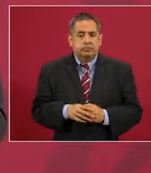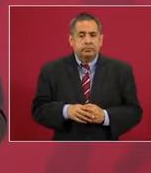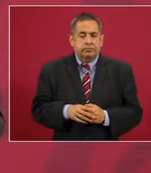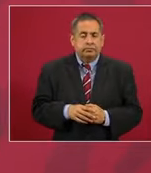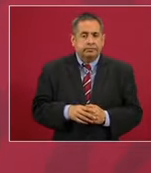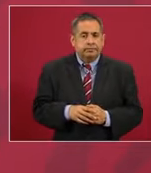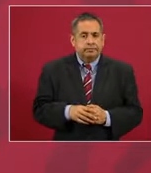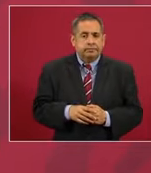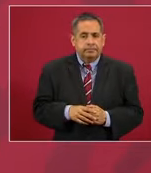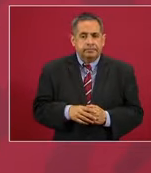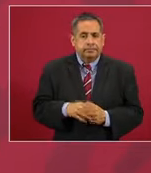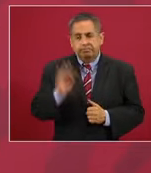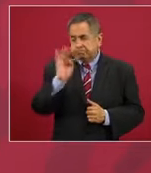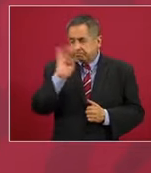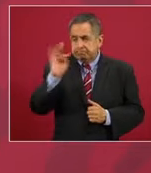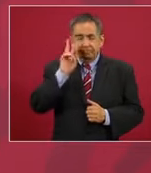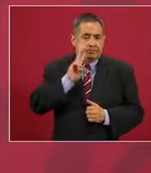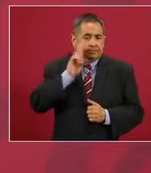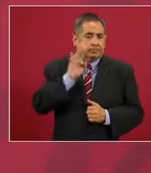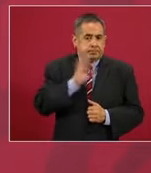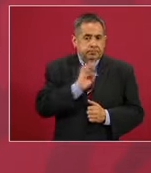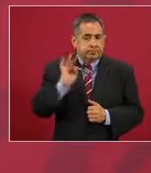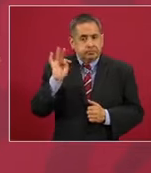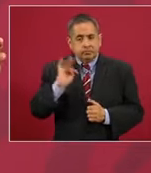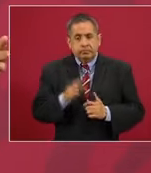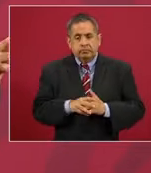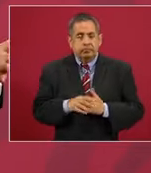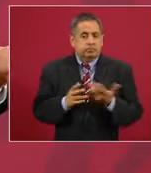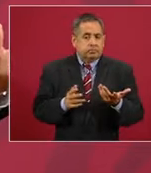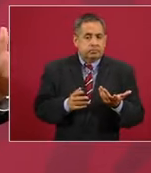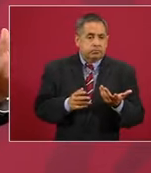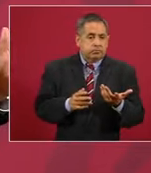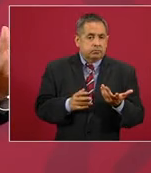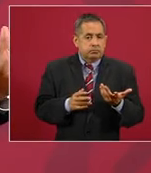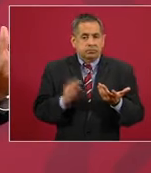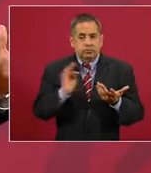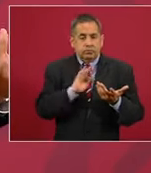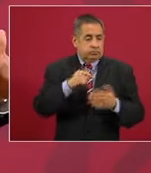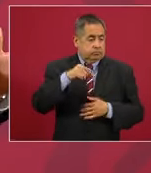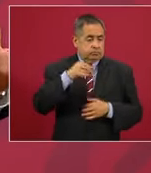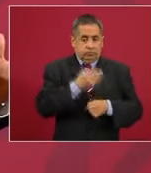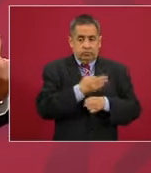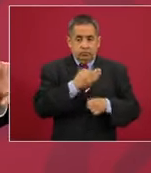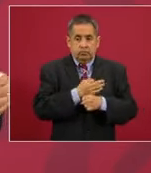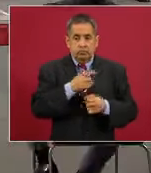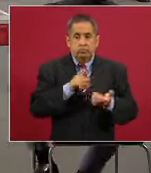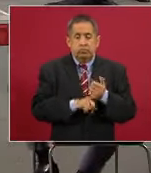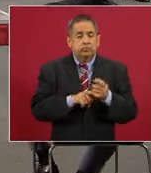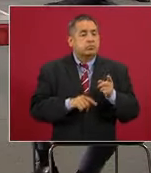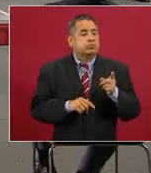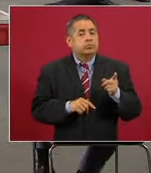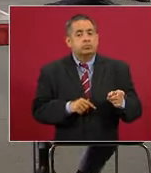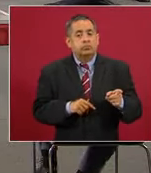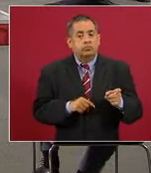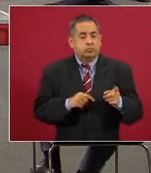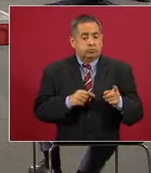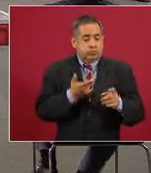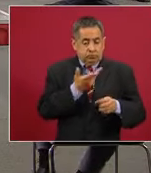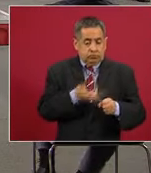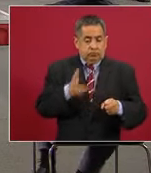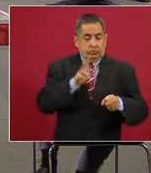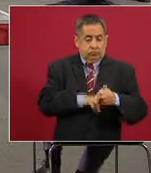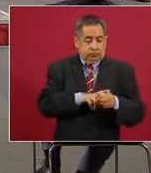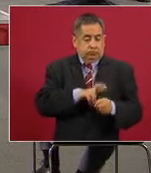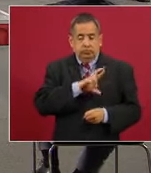posible de que haya disponibilidad también en hospitales